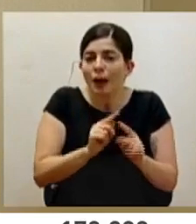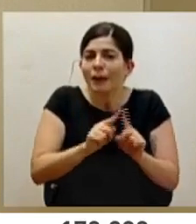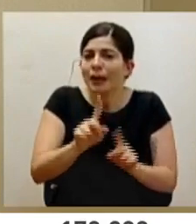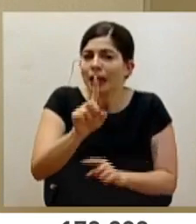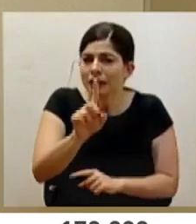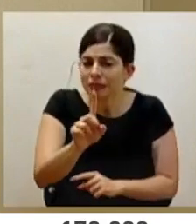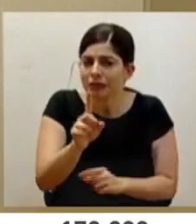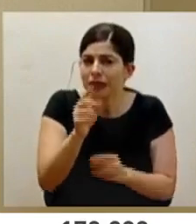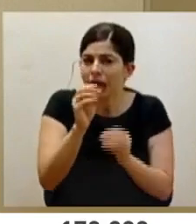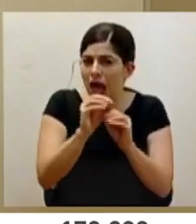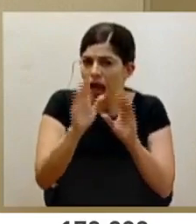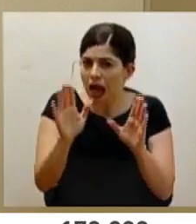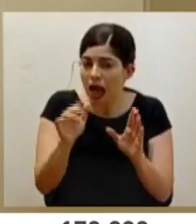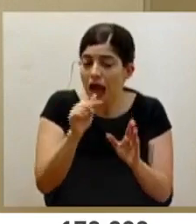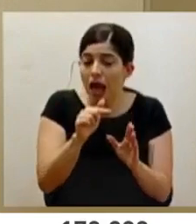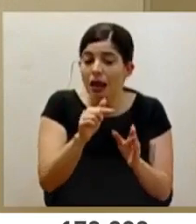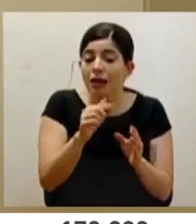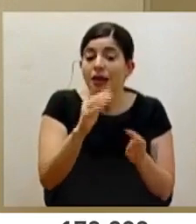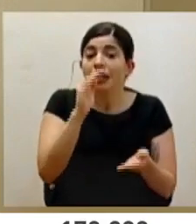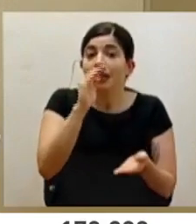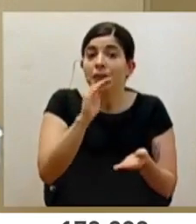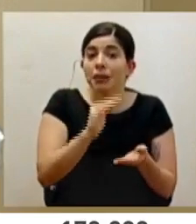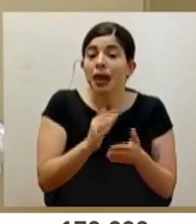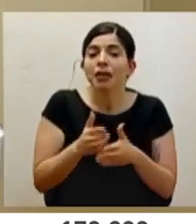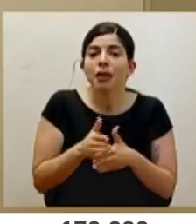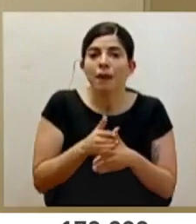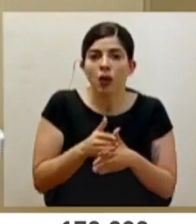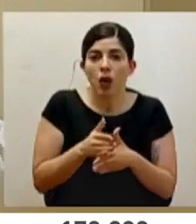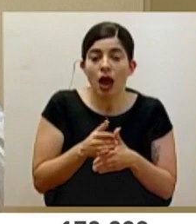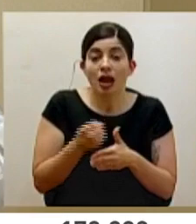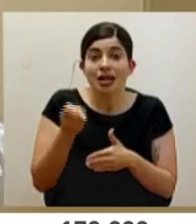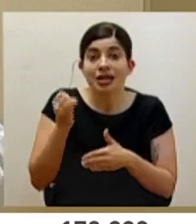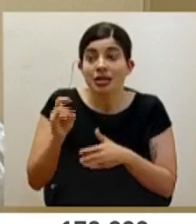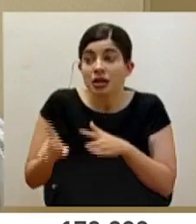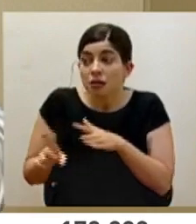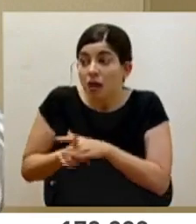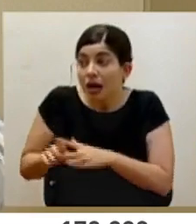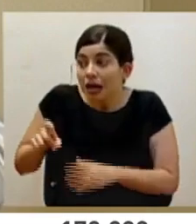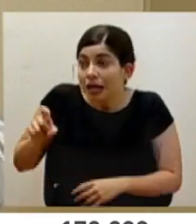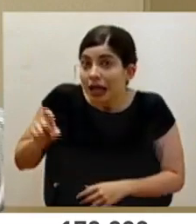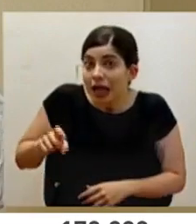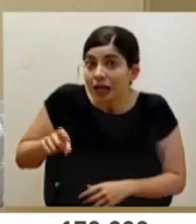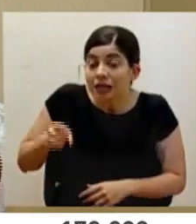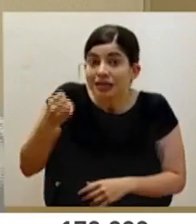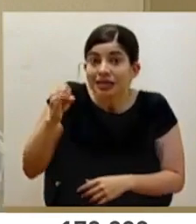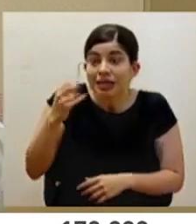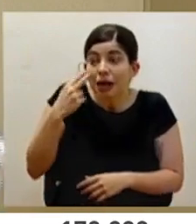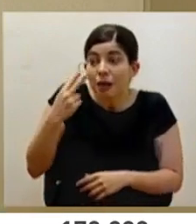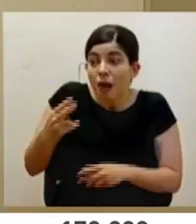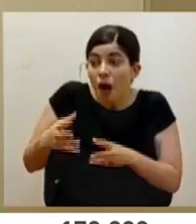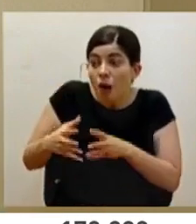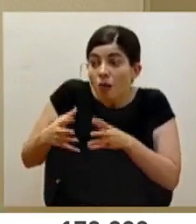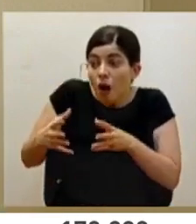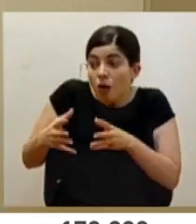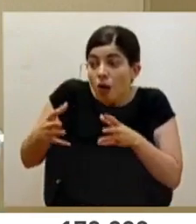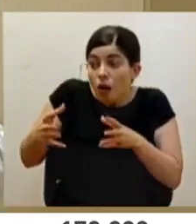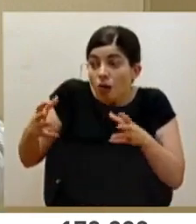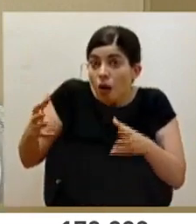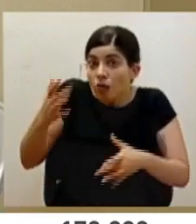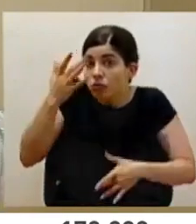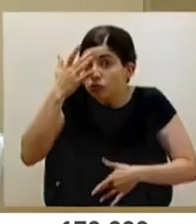en que esta disminución podría ser transitoria. Y en caso necesario, inmediatamente, si comenzamos con un aumento de casos,